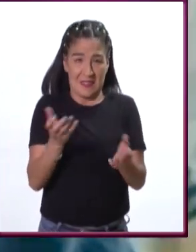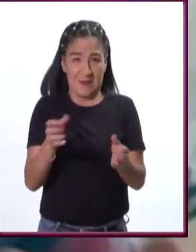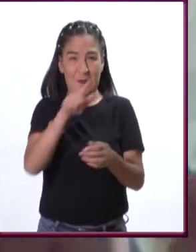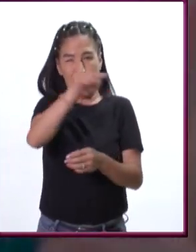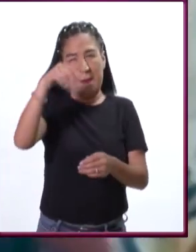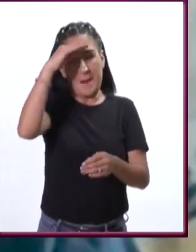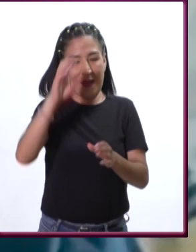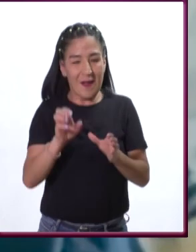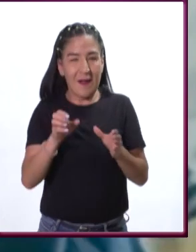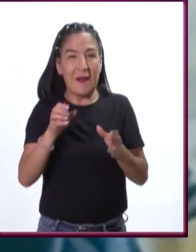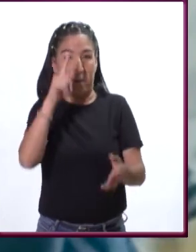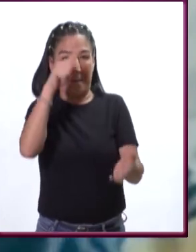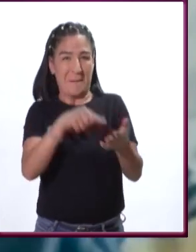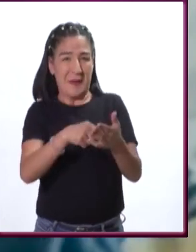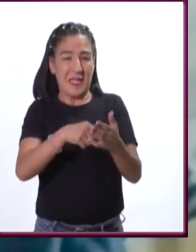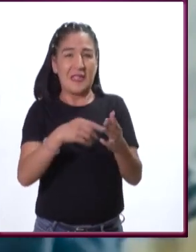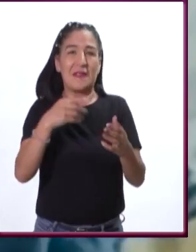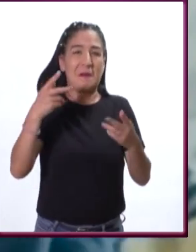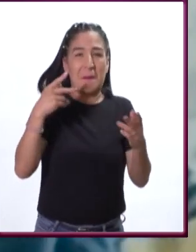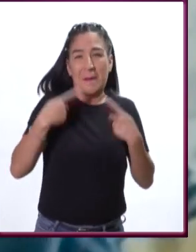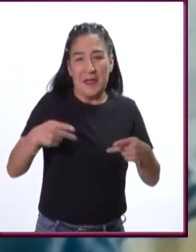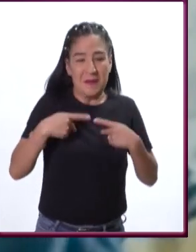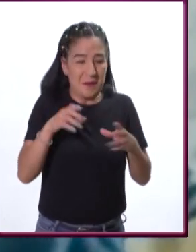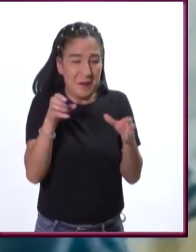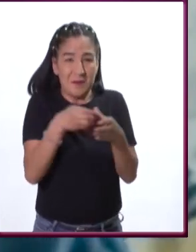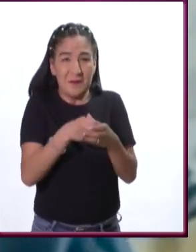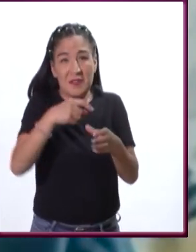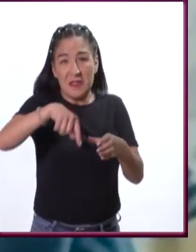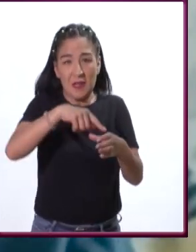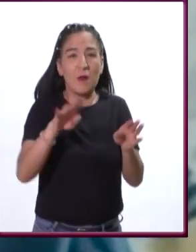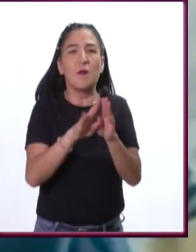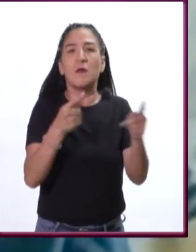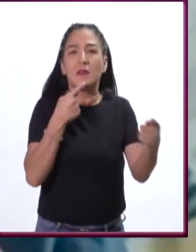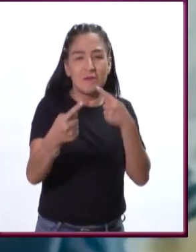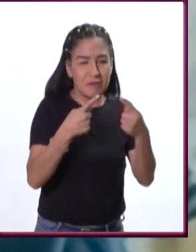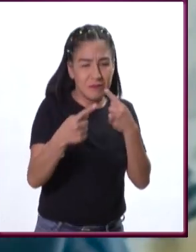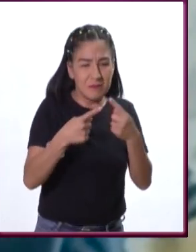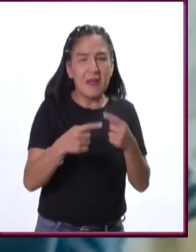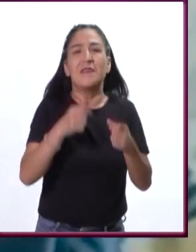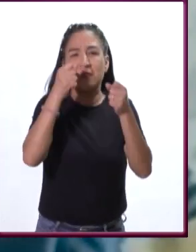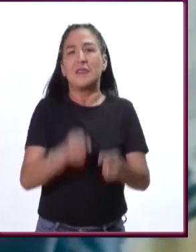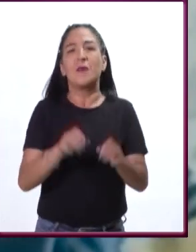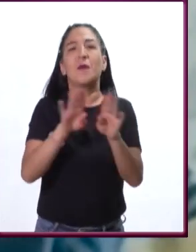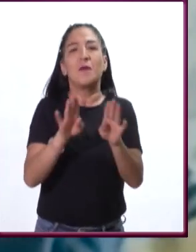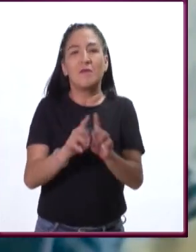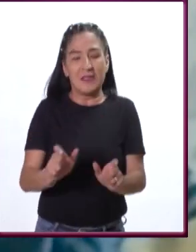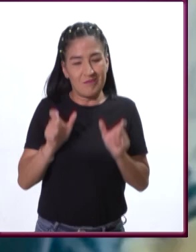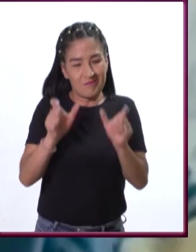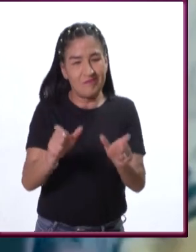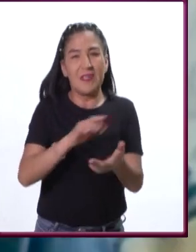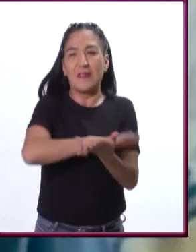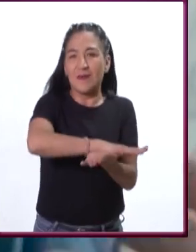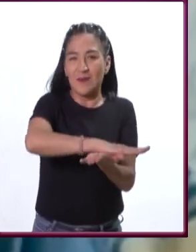pequeñita, son como mil habitantes, que ha protegido el suelo del bosque, del cual dependen,